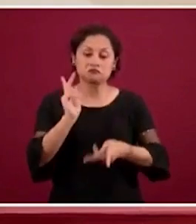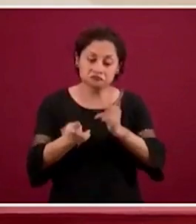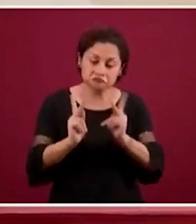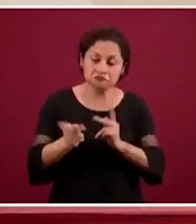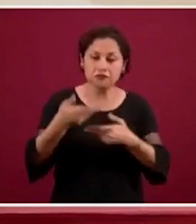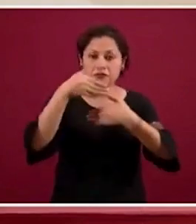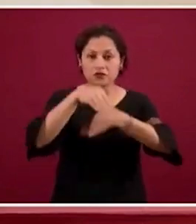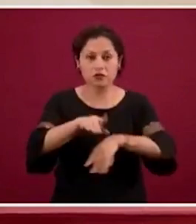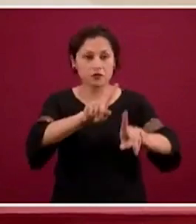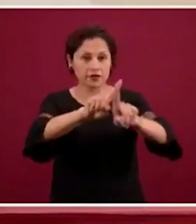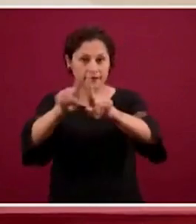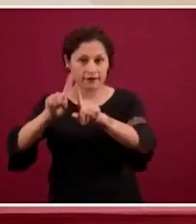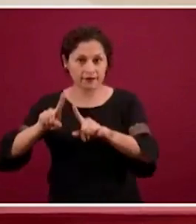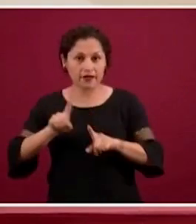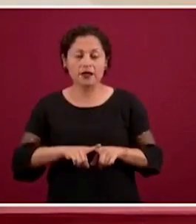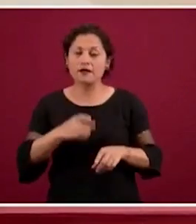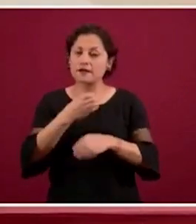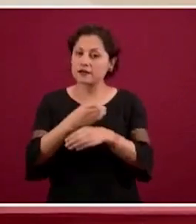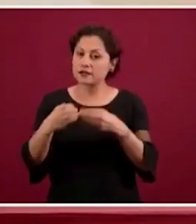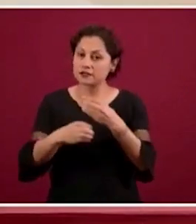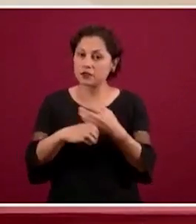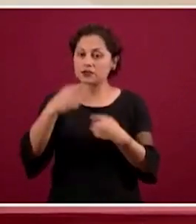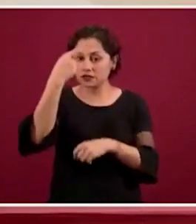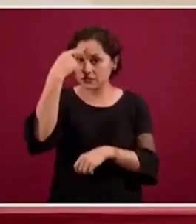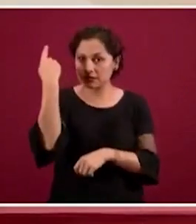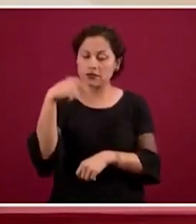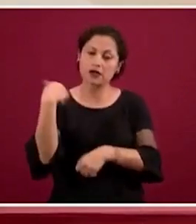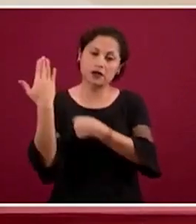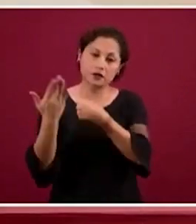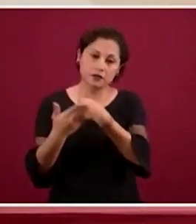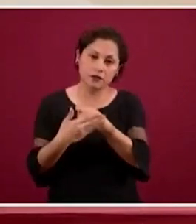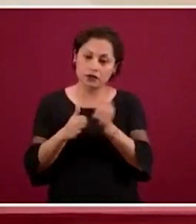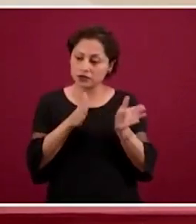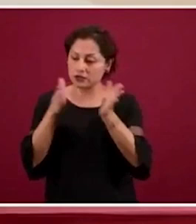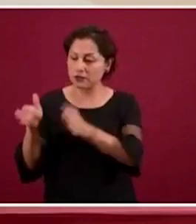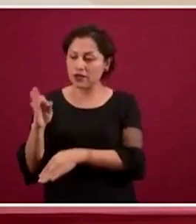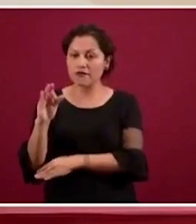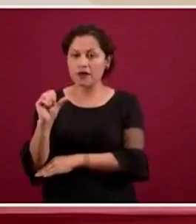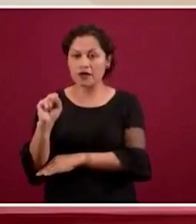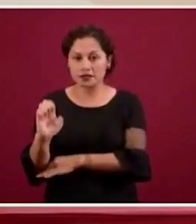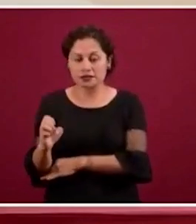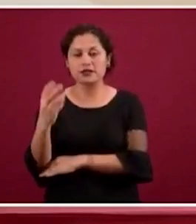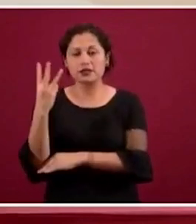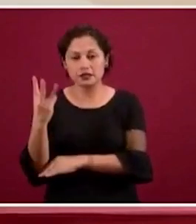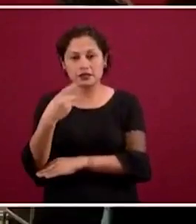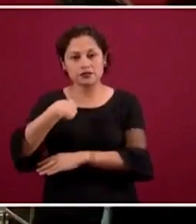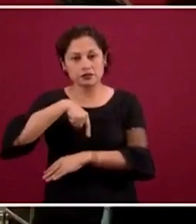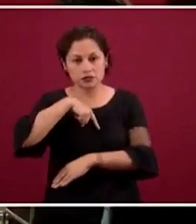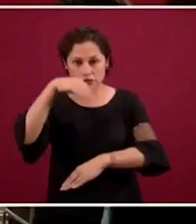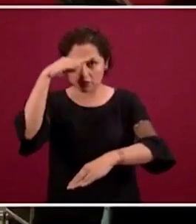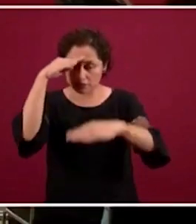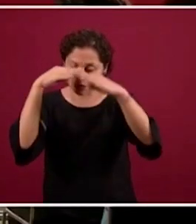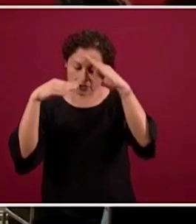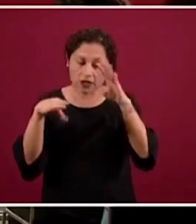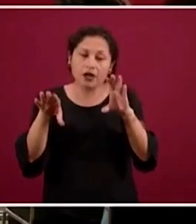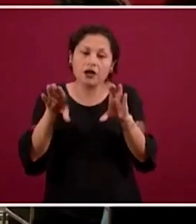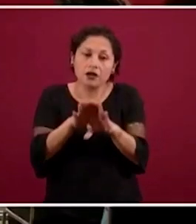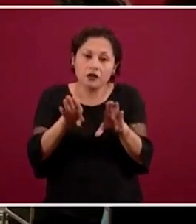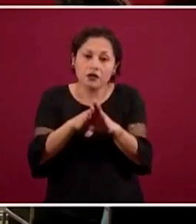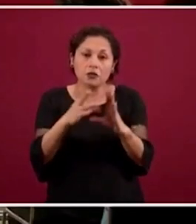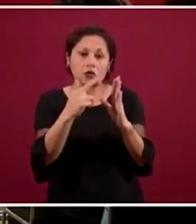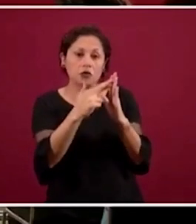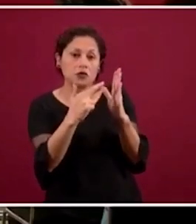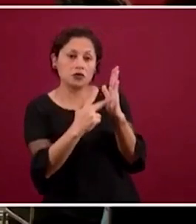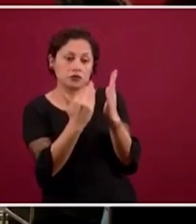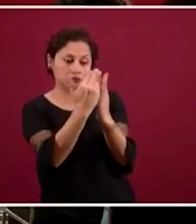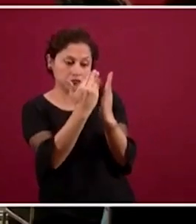para la etapa tres de la epidemia y cómo podríamos hacer más efectivas las recomendaciones que ha hecho